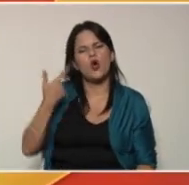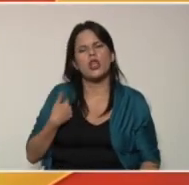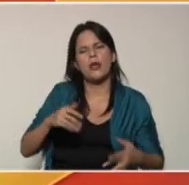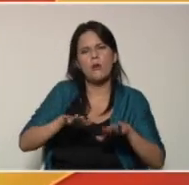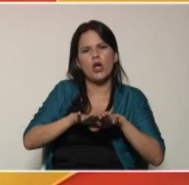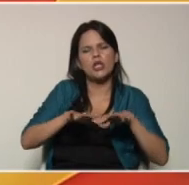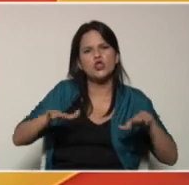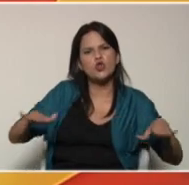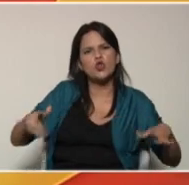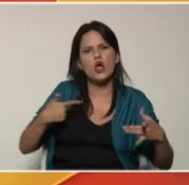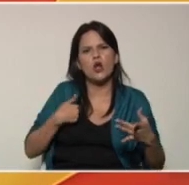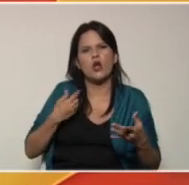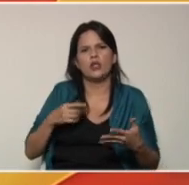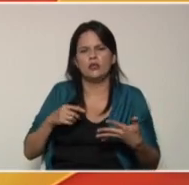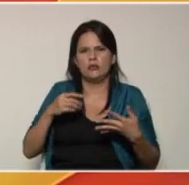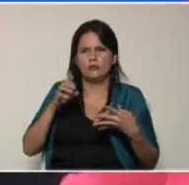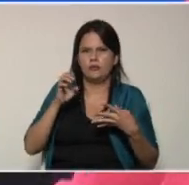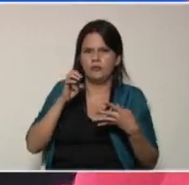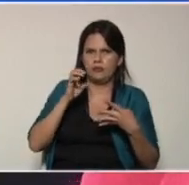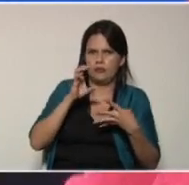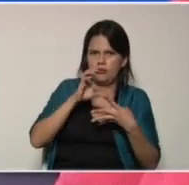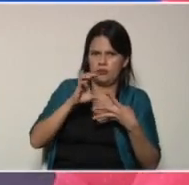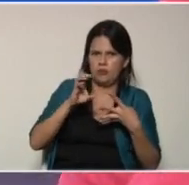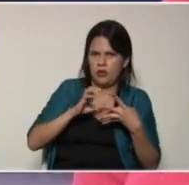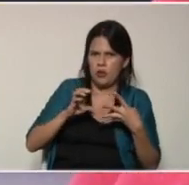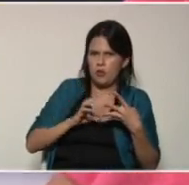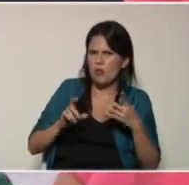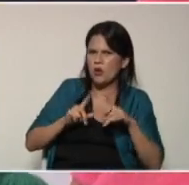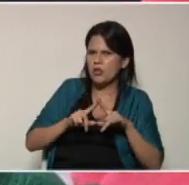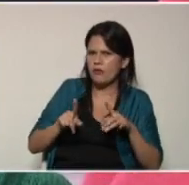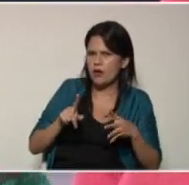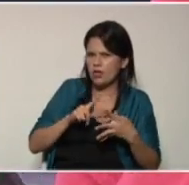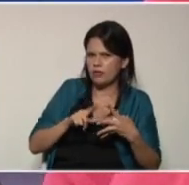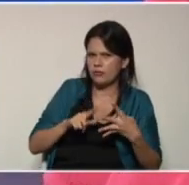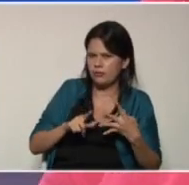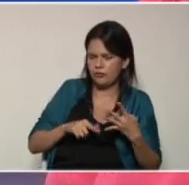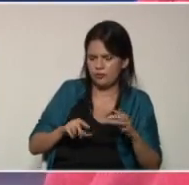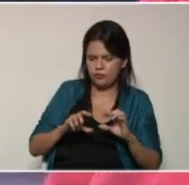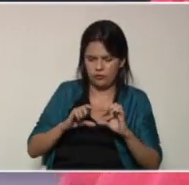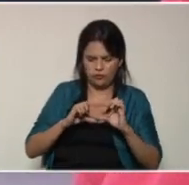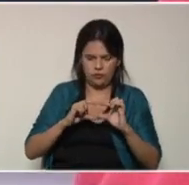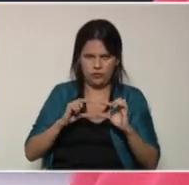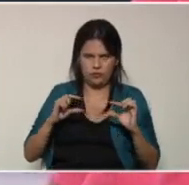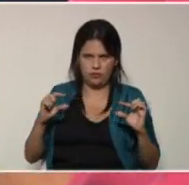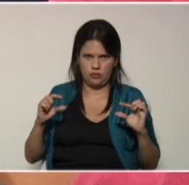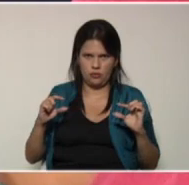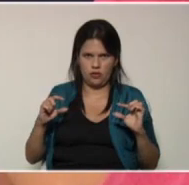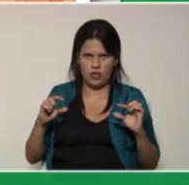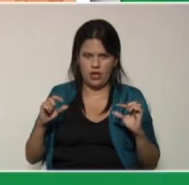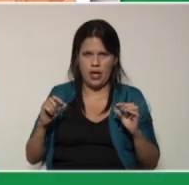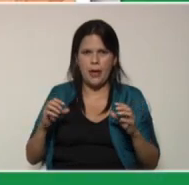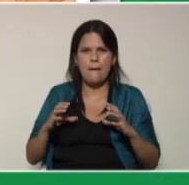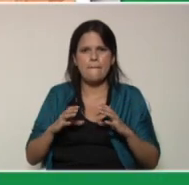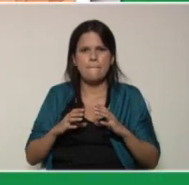suelo está compuesto por diferentes materiales una fracción del suelo es la materia